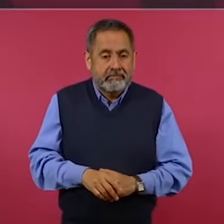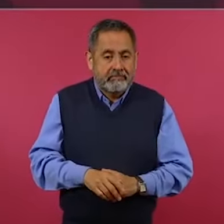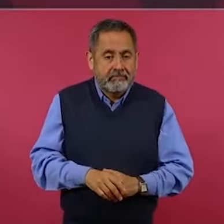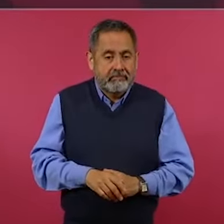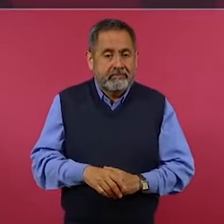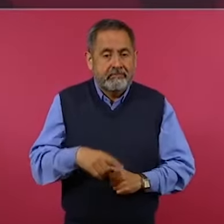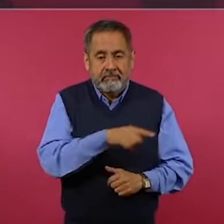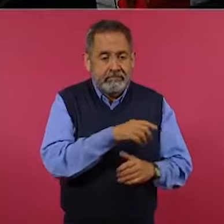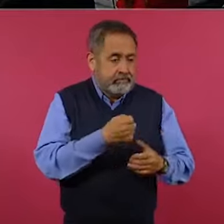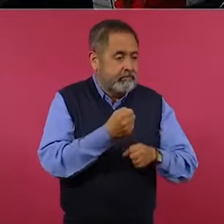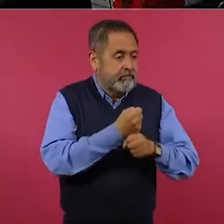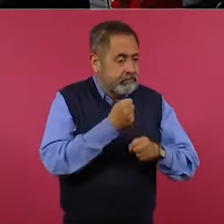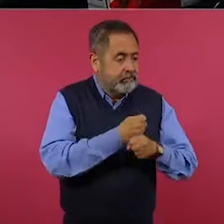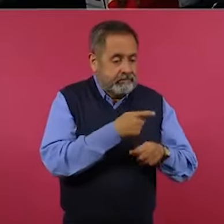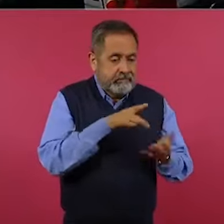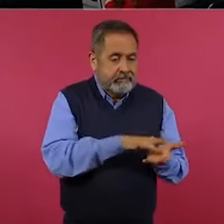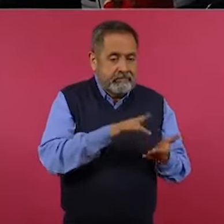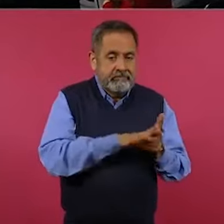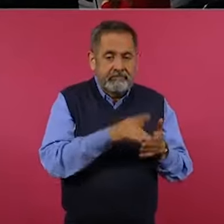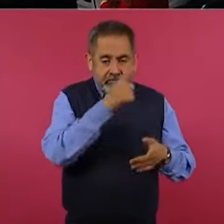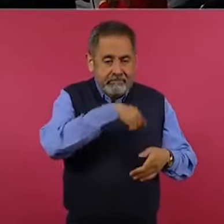el movimiento conservador.